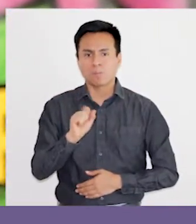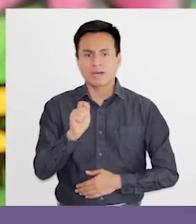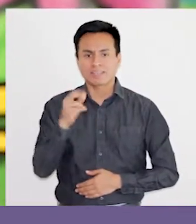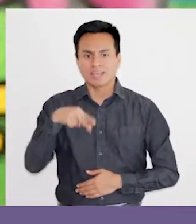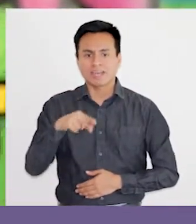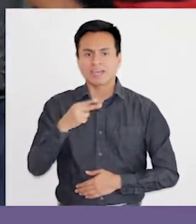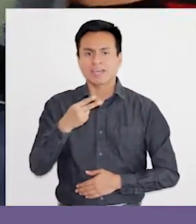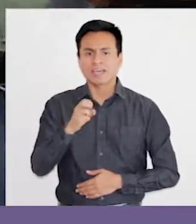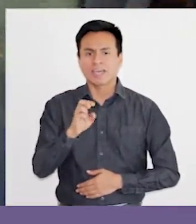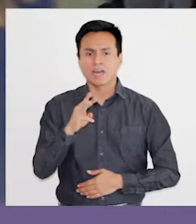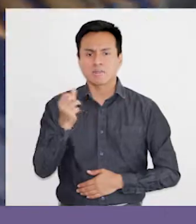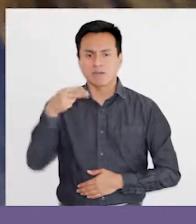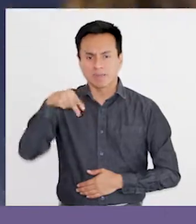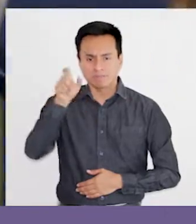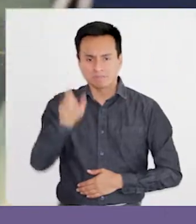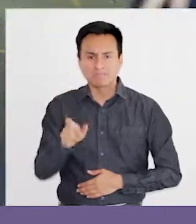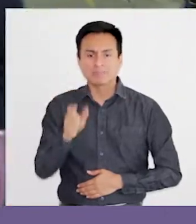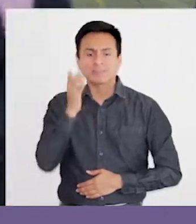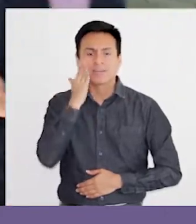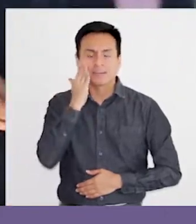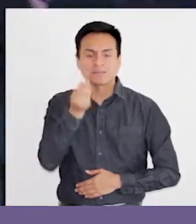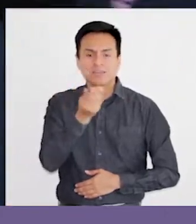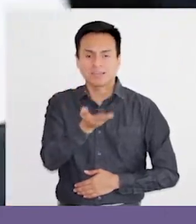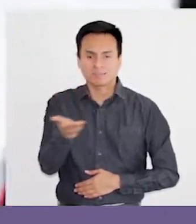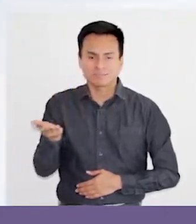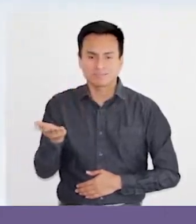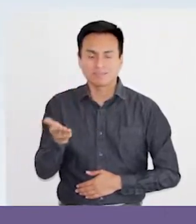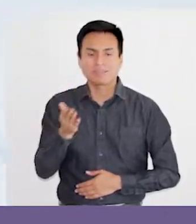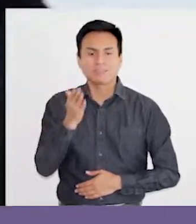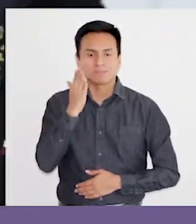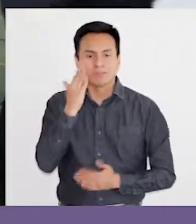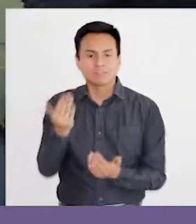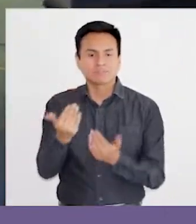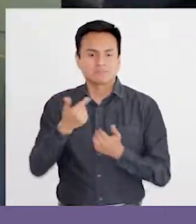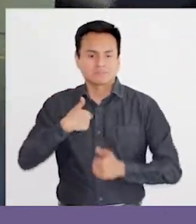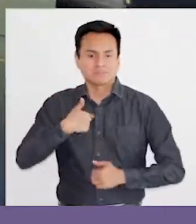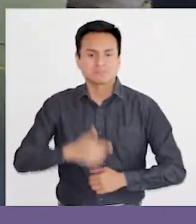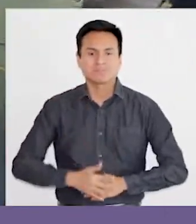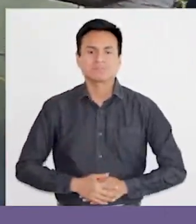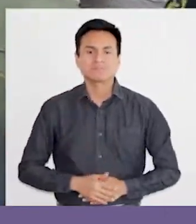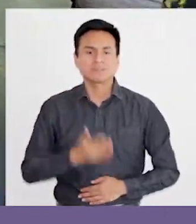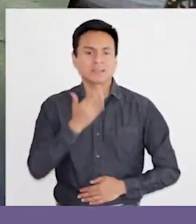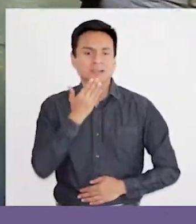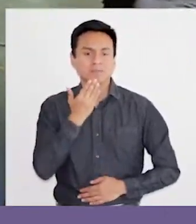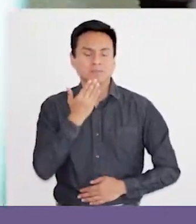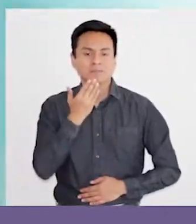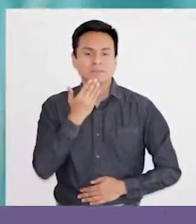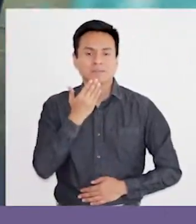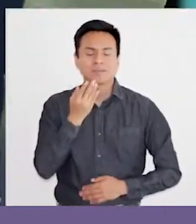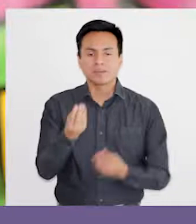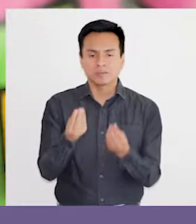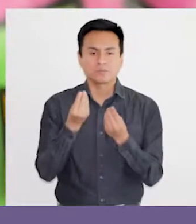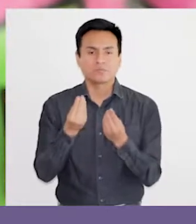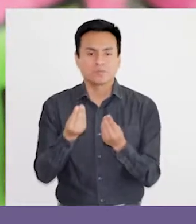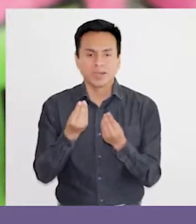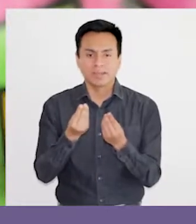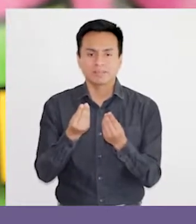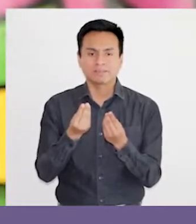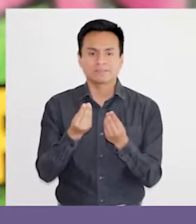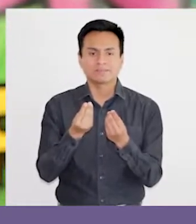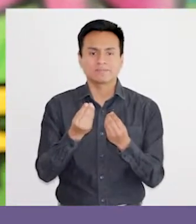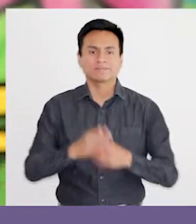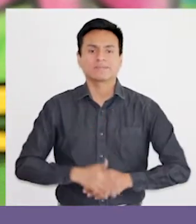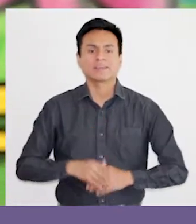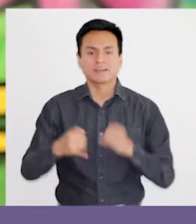al Bastián y al Herma, porque me caen bien y son simpáticos y son buenos